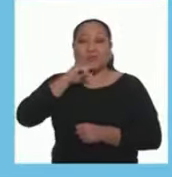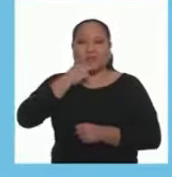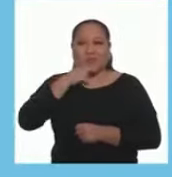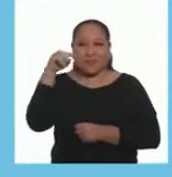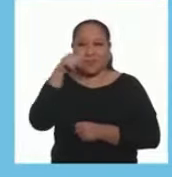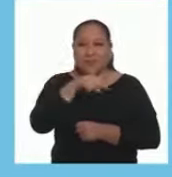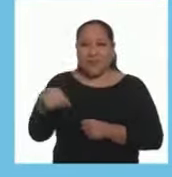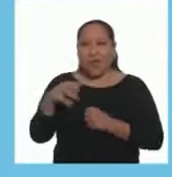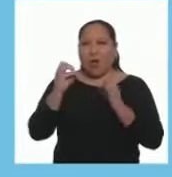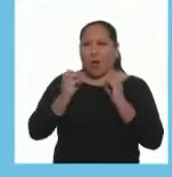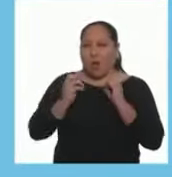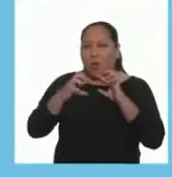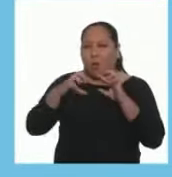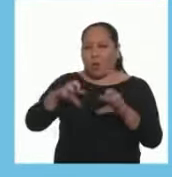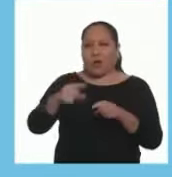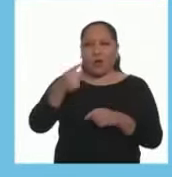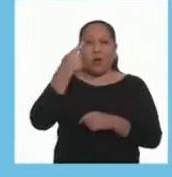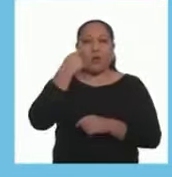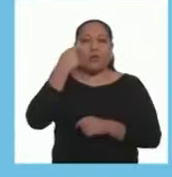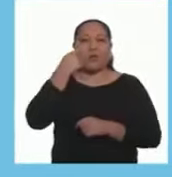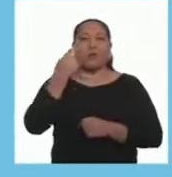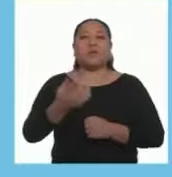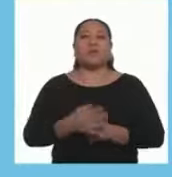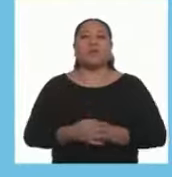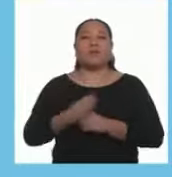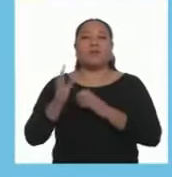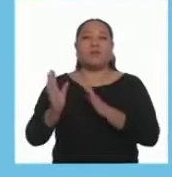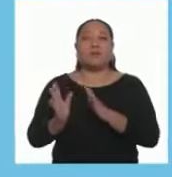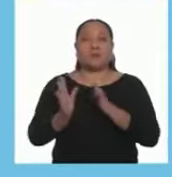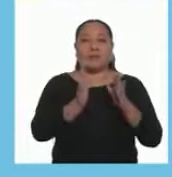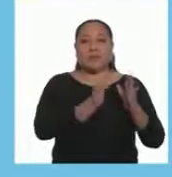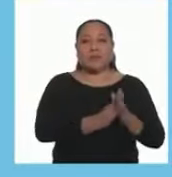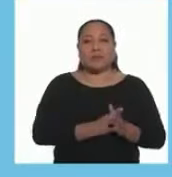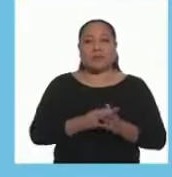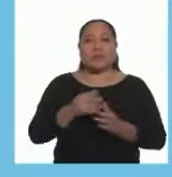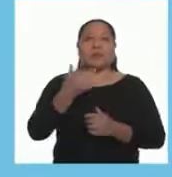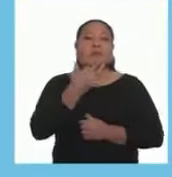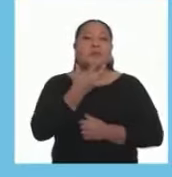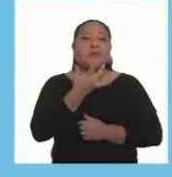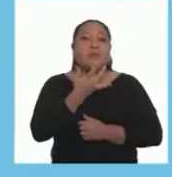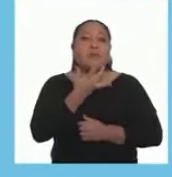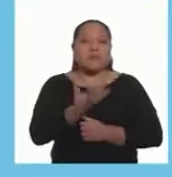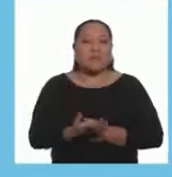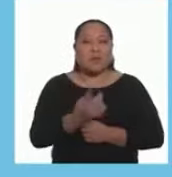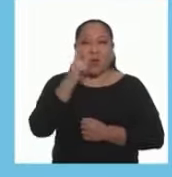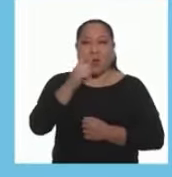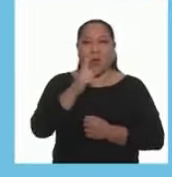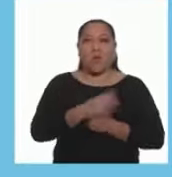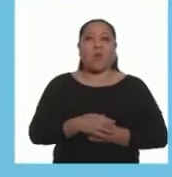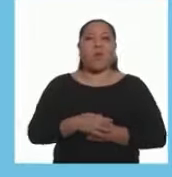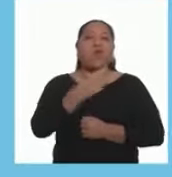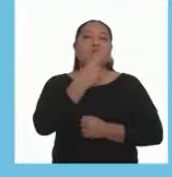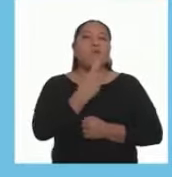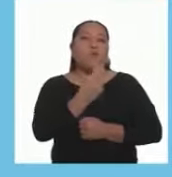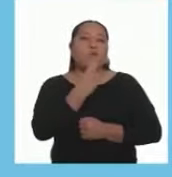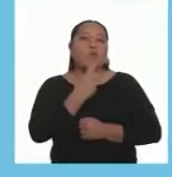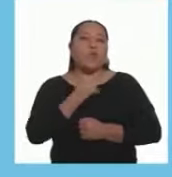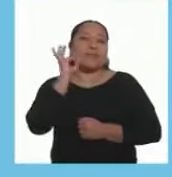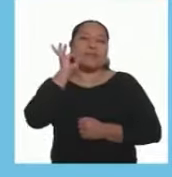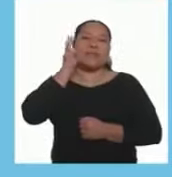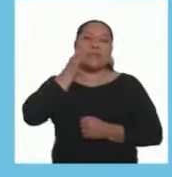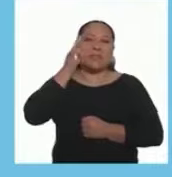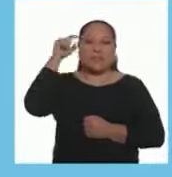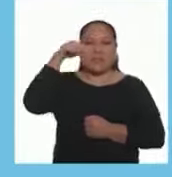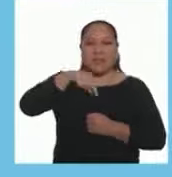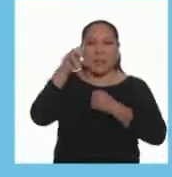niñas y los niños tendrán la oportunidad de conocer, preparar y degustar Uno de los